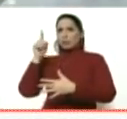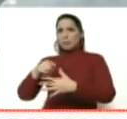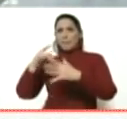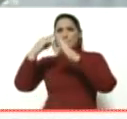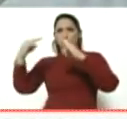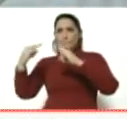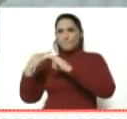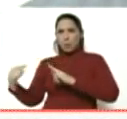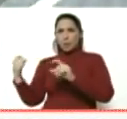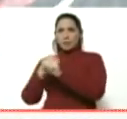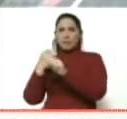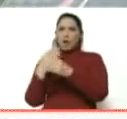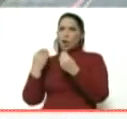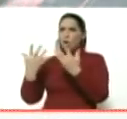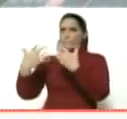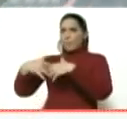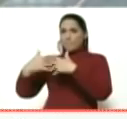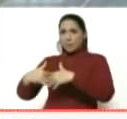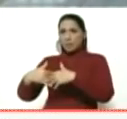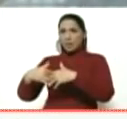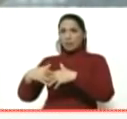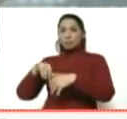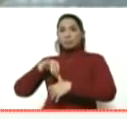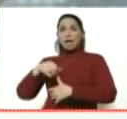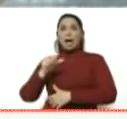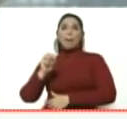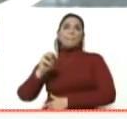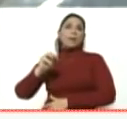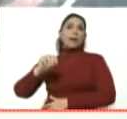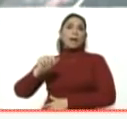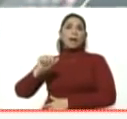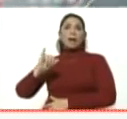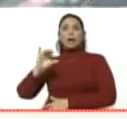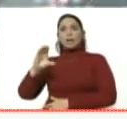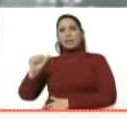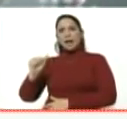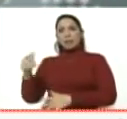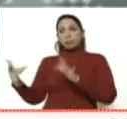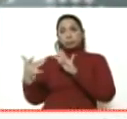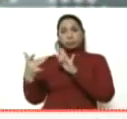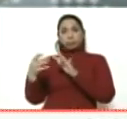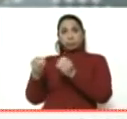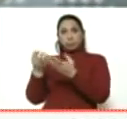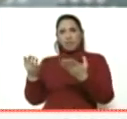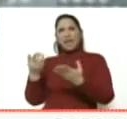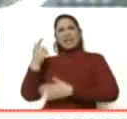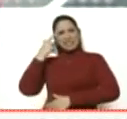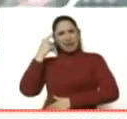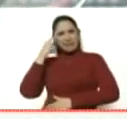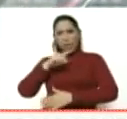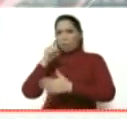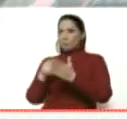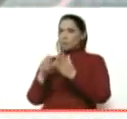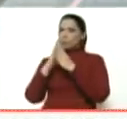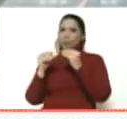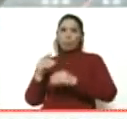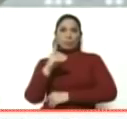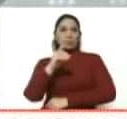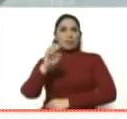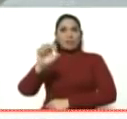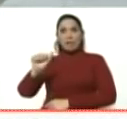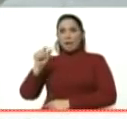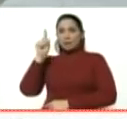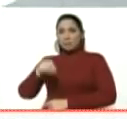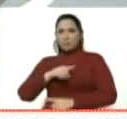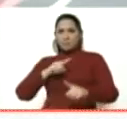de trabajo como empresa en Jamaica y que allí la CIA, tenía contacto con ellos y estaba al tanto de todo esto, la DEA actuando